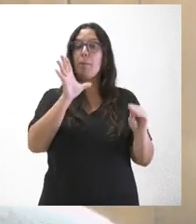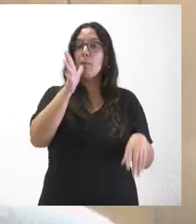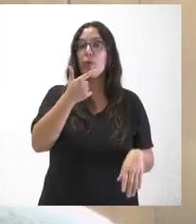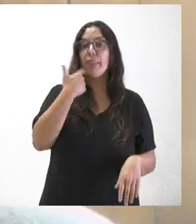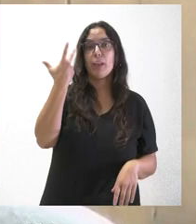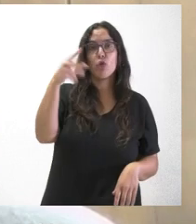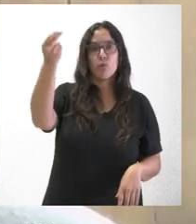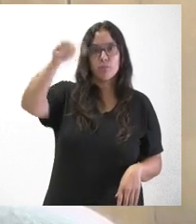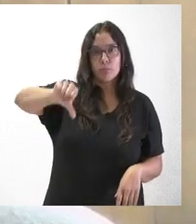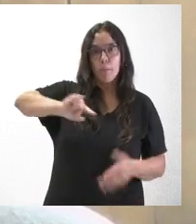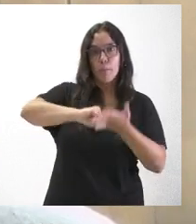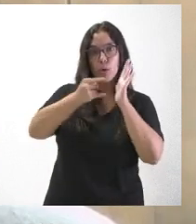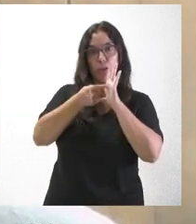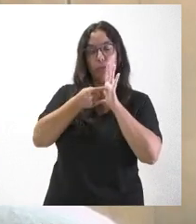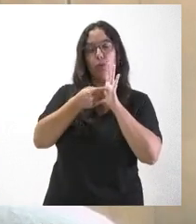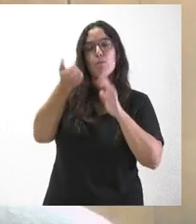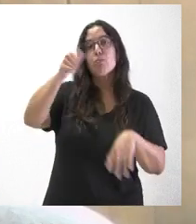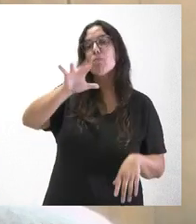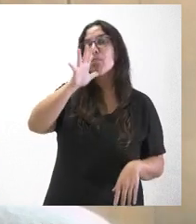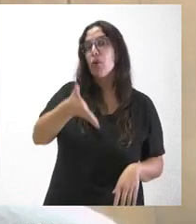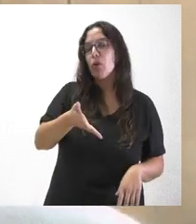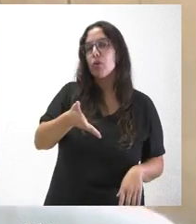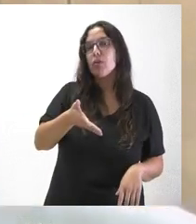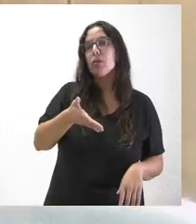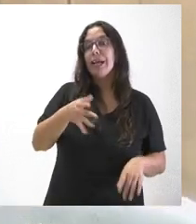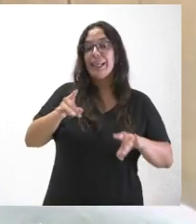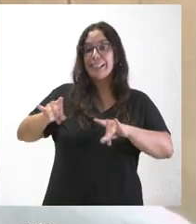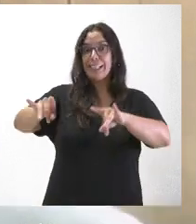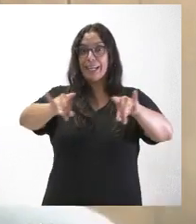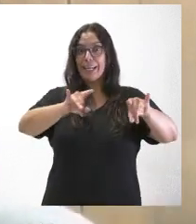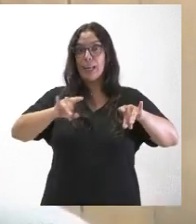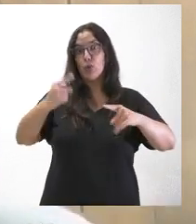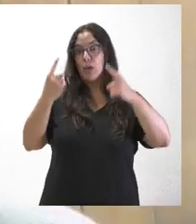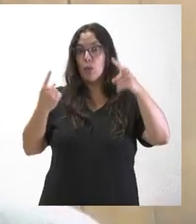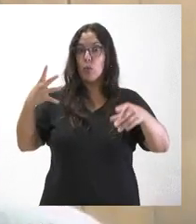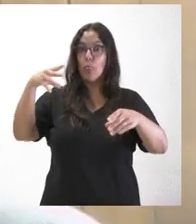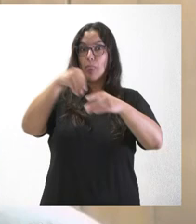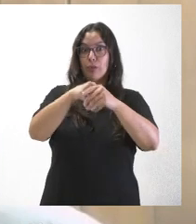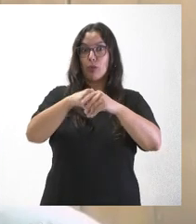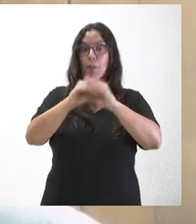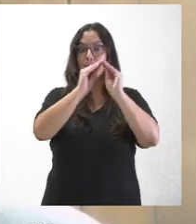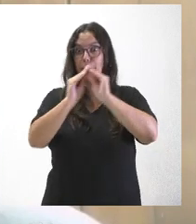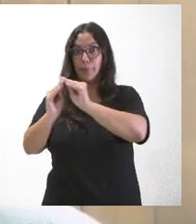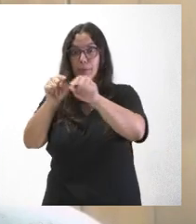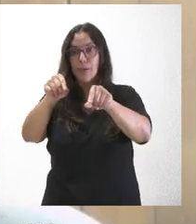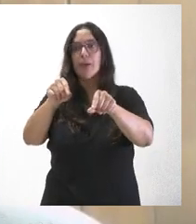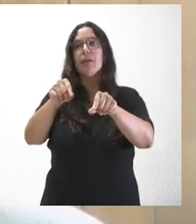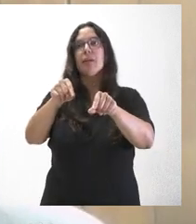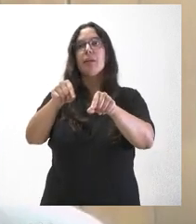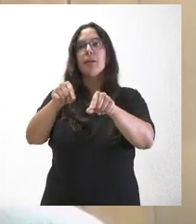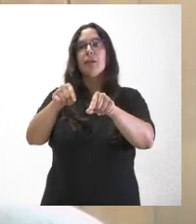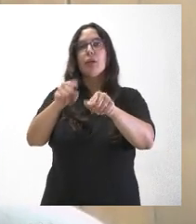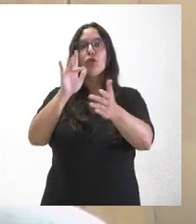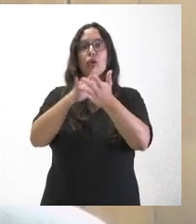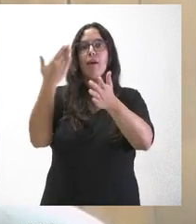rechazo se motiva porque parte de los terrenos que estaban designados para hacer la planta habían sido pastos